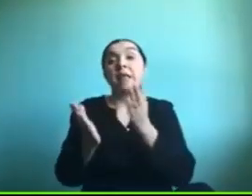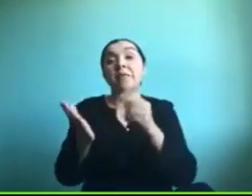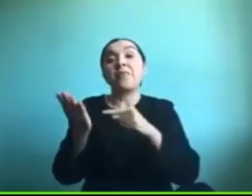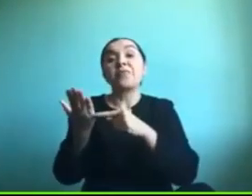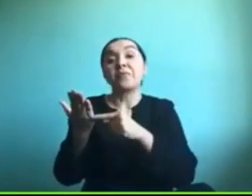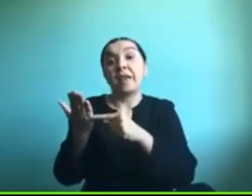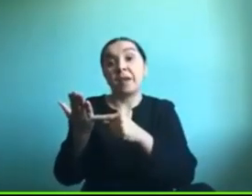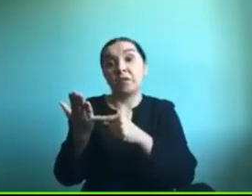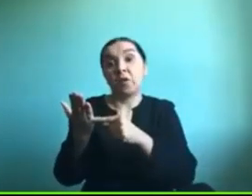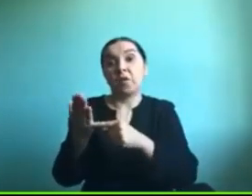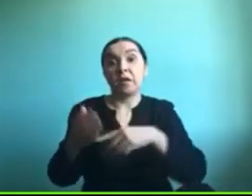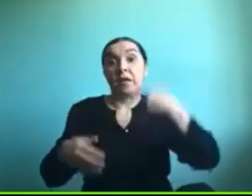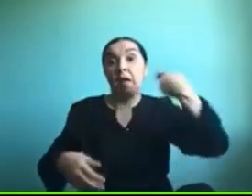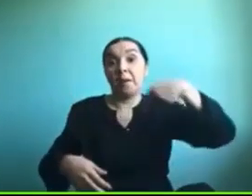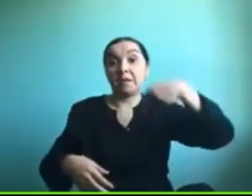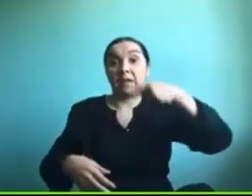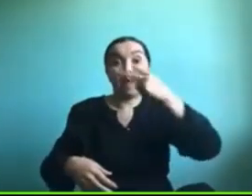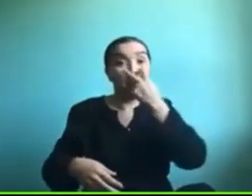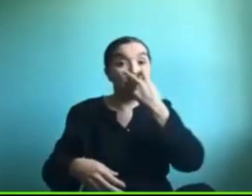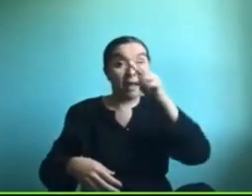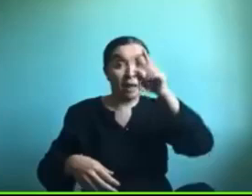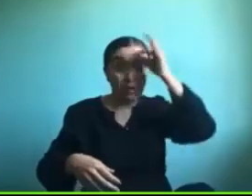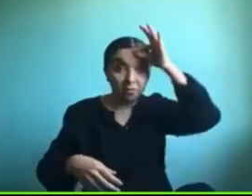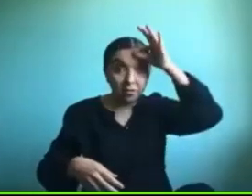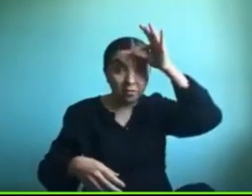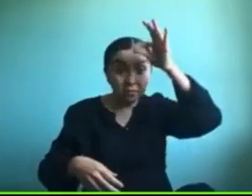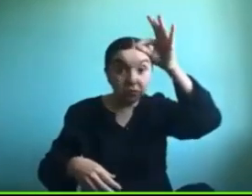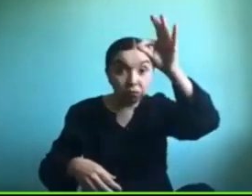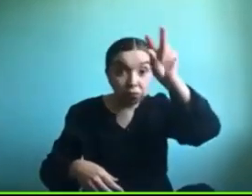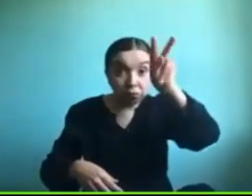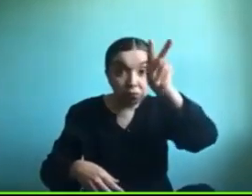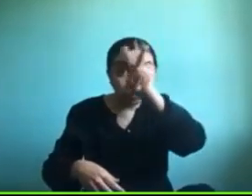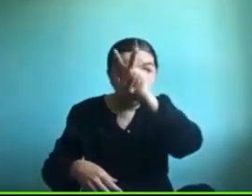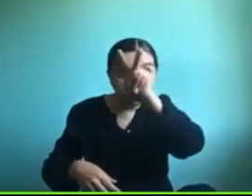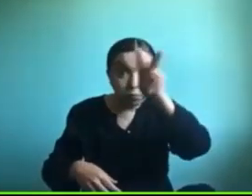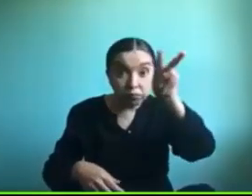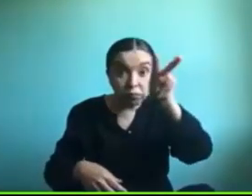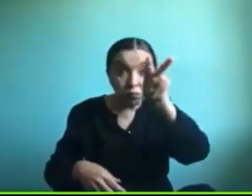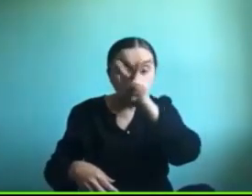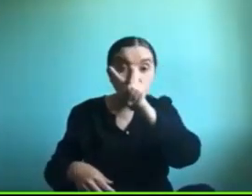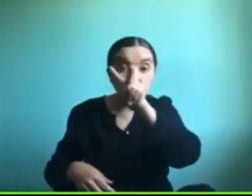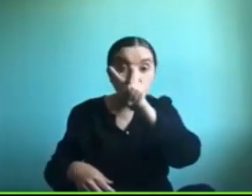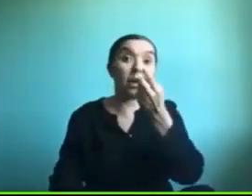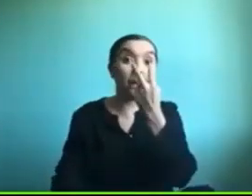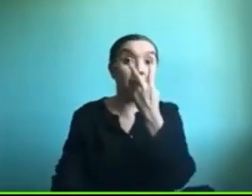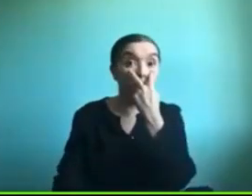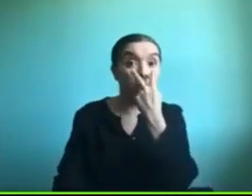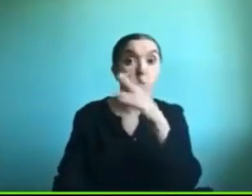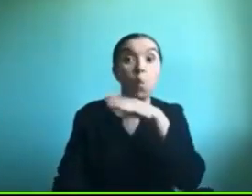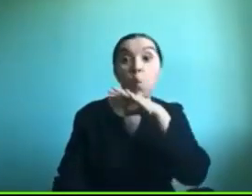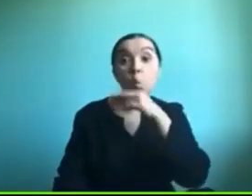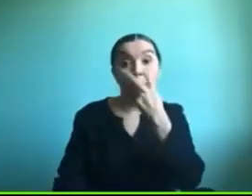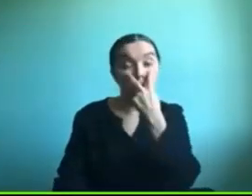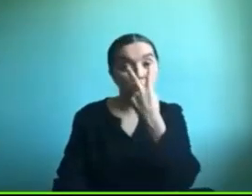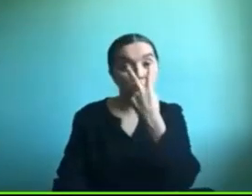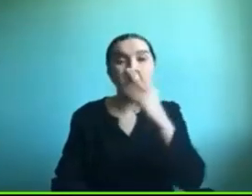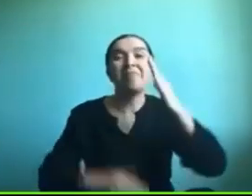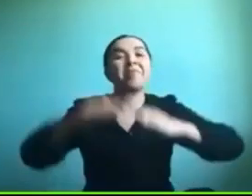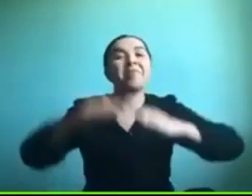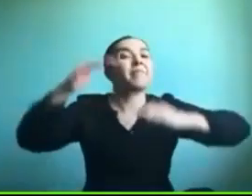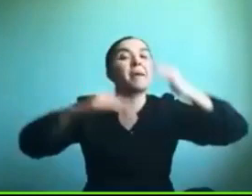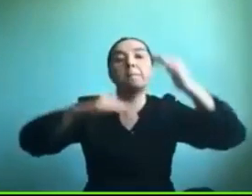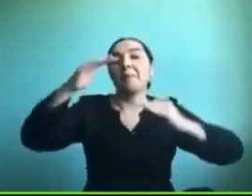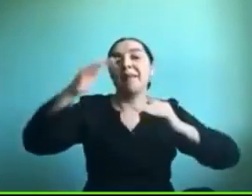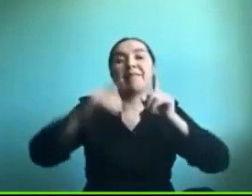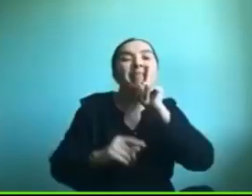que nosotros también tenemos ese tipo de herramientas para poder probar con las personas entonces va a depender mucho de cada uno de los usuarios